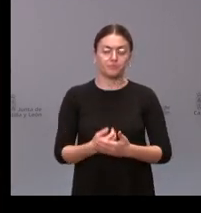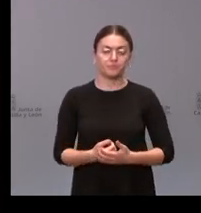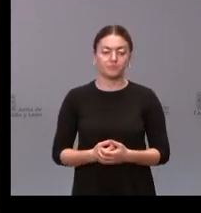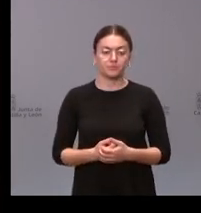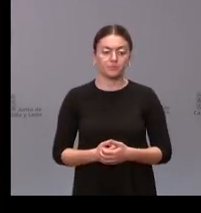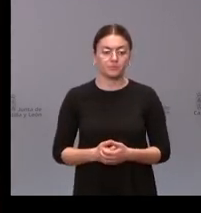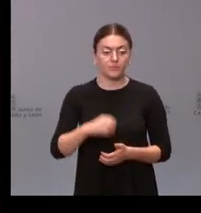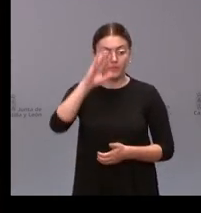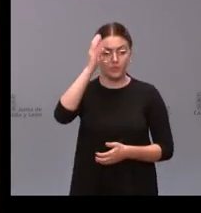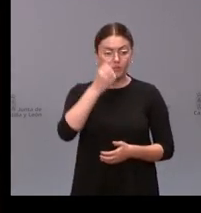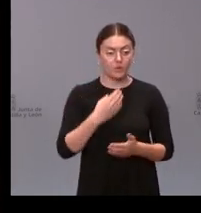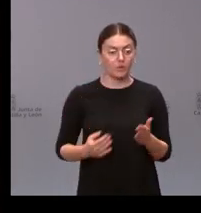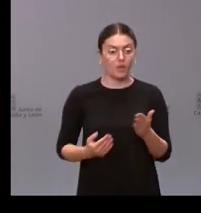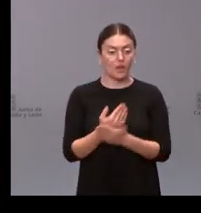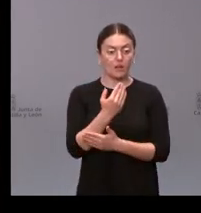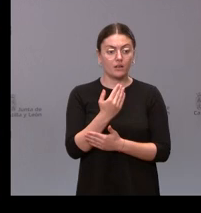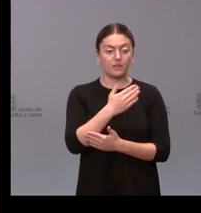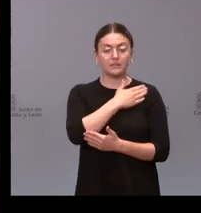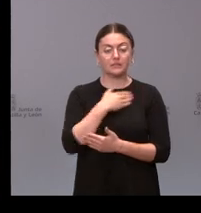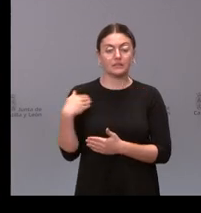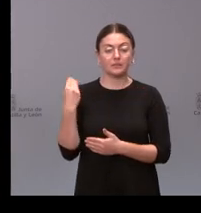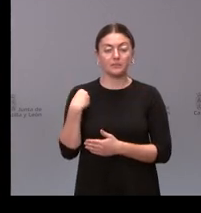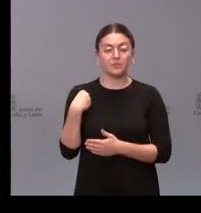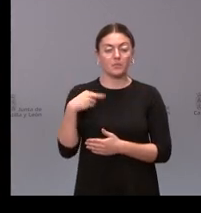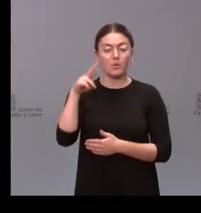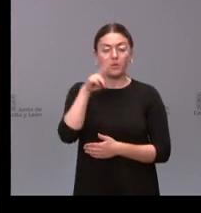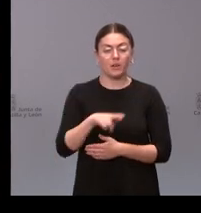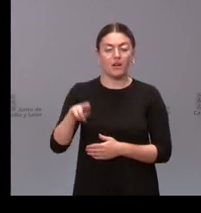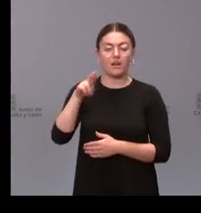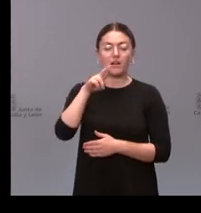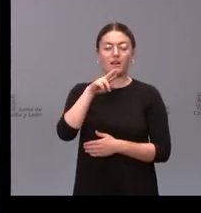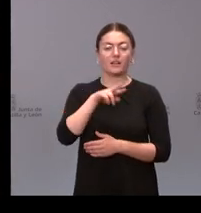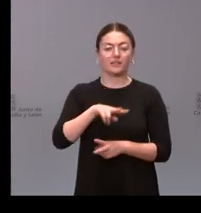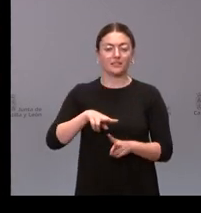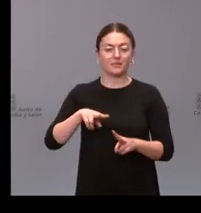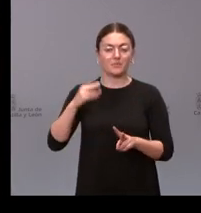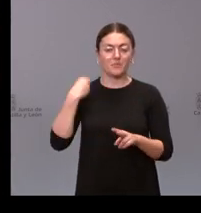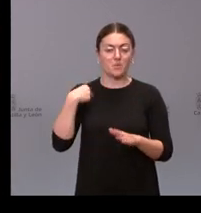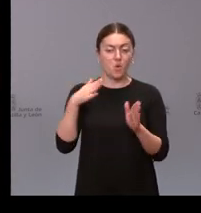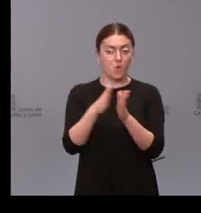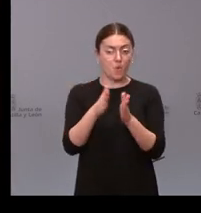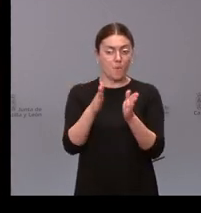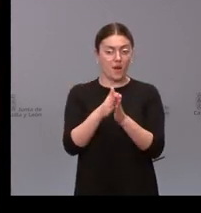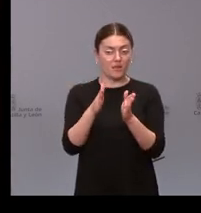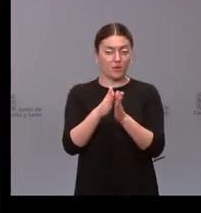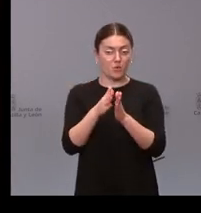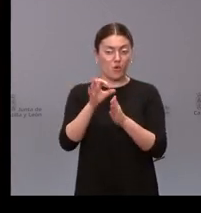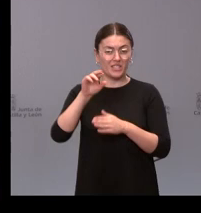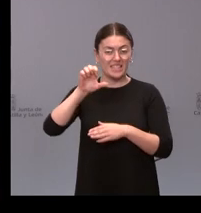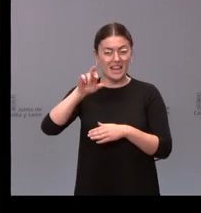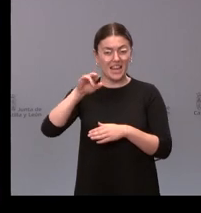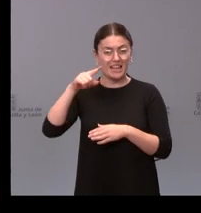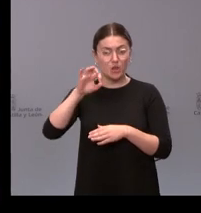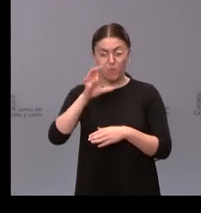Hola, buenos días quería retomar la pregunta que ha lanzado mi compañero Sergio porque no sé si se ha